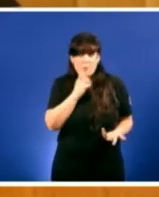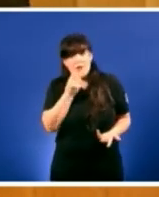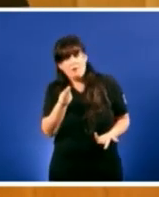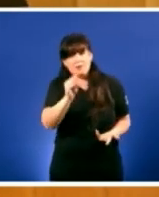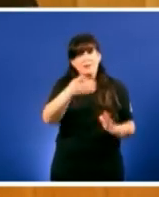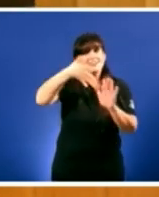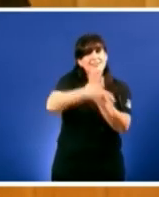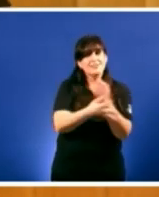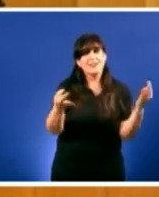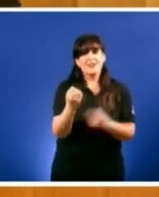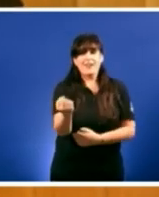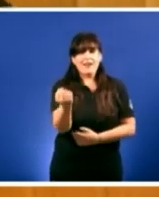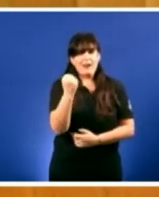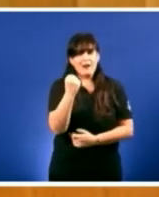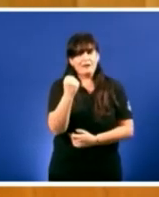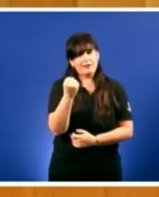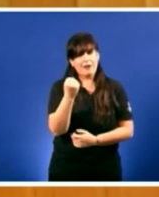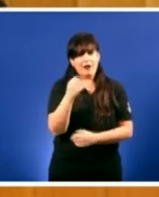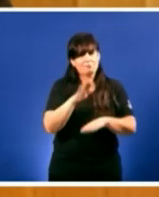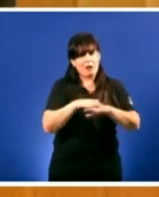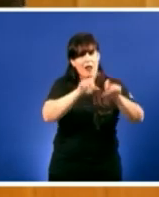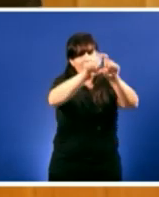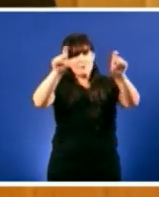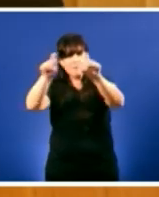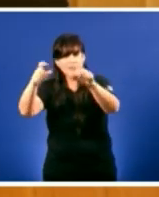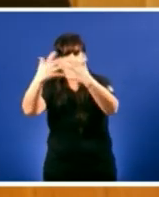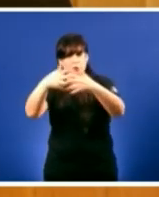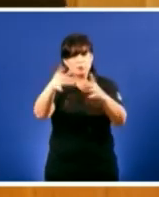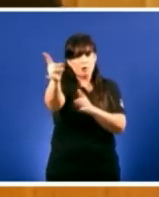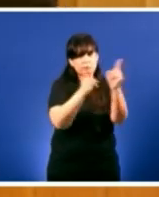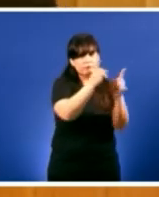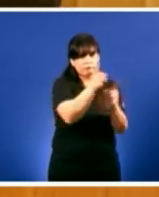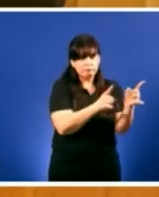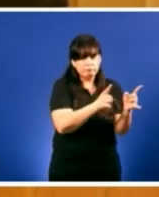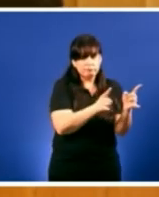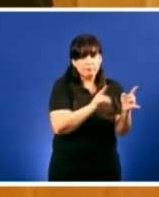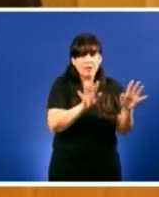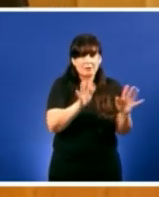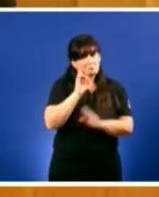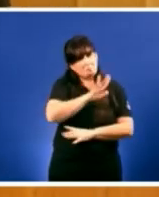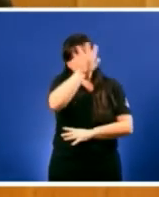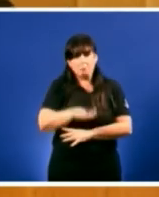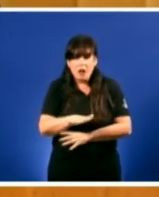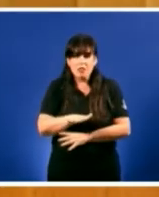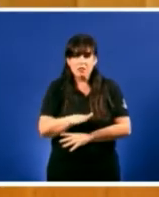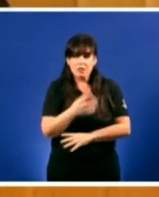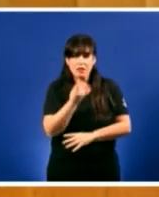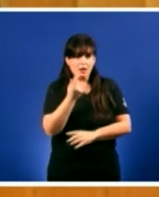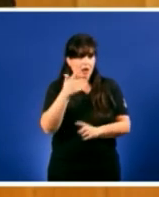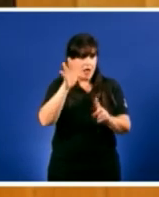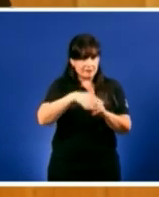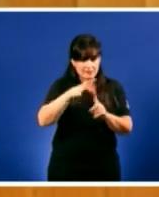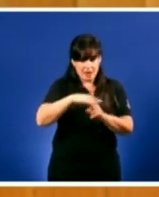anexía para atraer industrias máis sigue parecendo pecado que exista unha tarifa eléctrica galega para que a